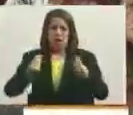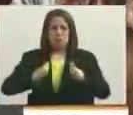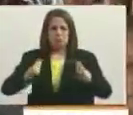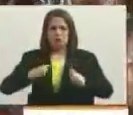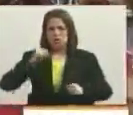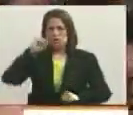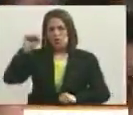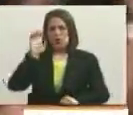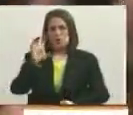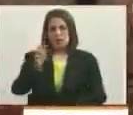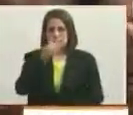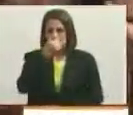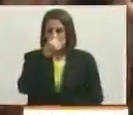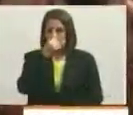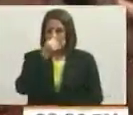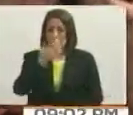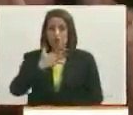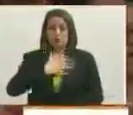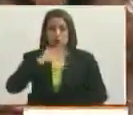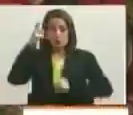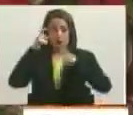¡Numeral, soy chavista! ¡Numeral, chavista! ¡Sigamos!